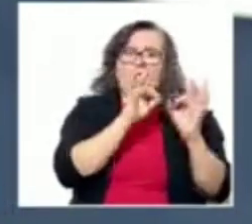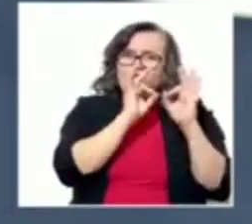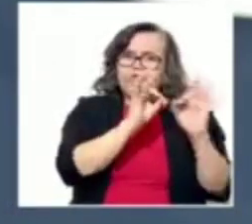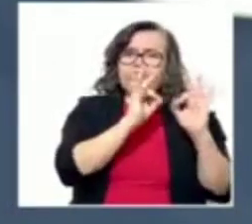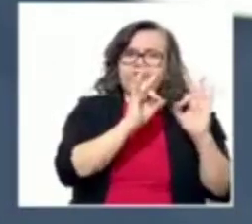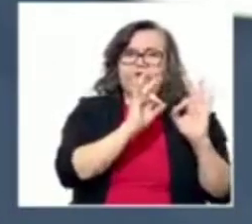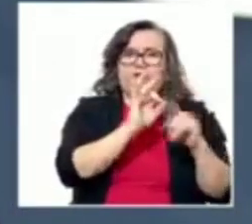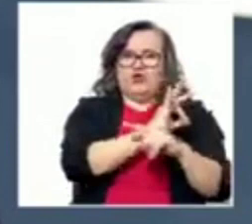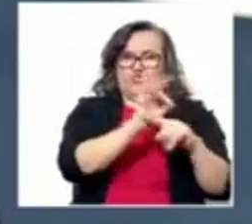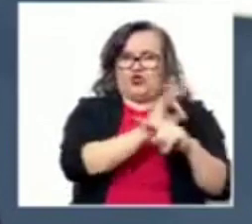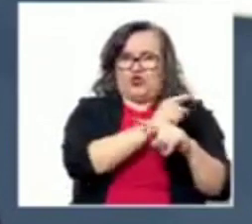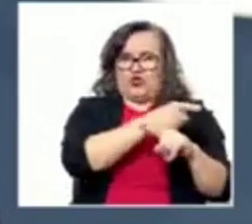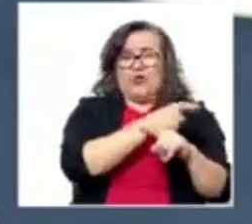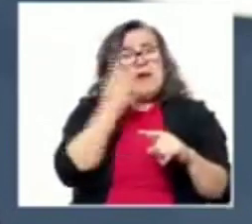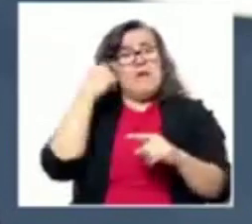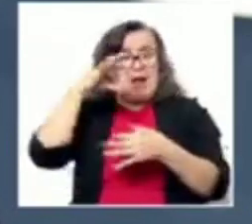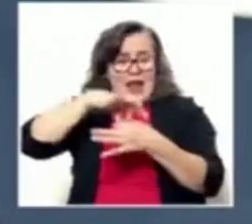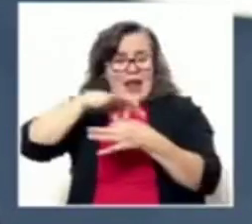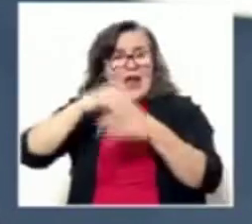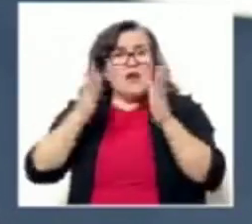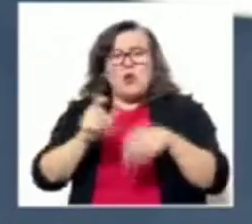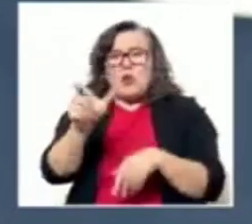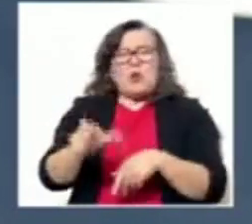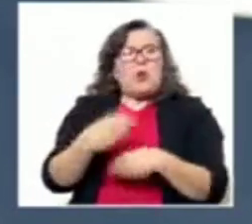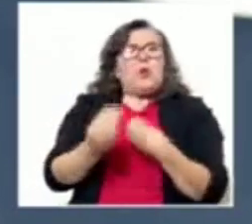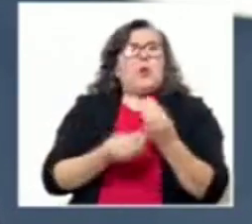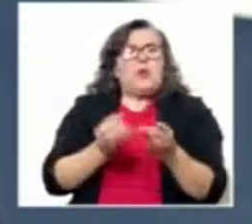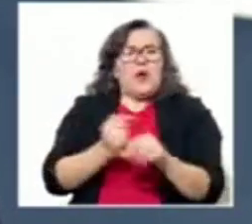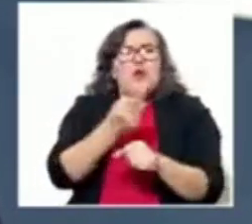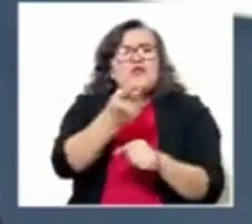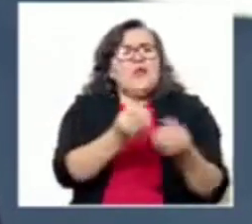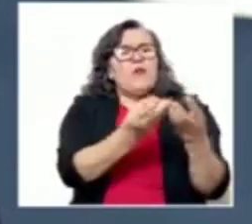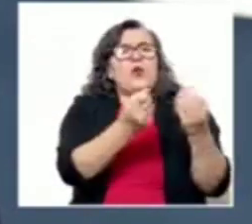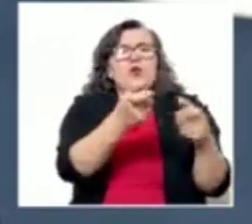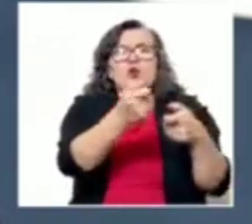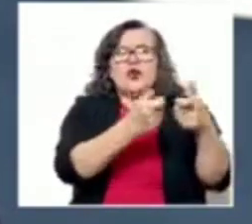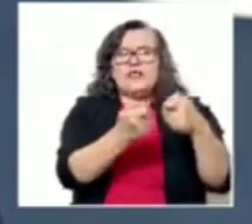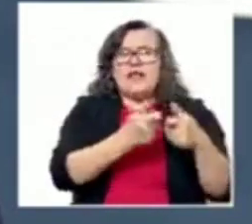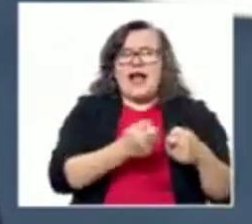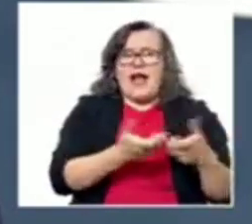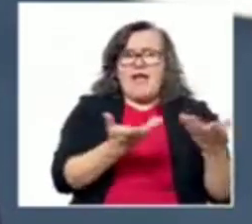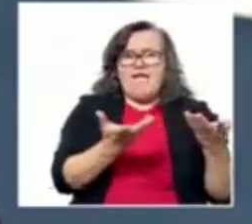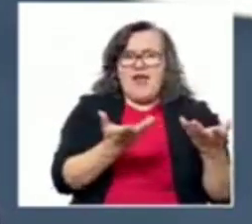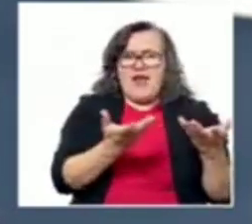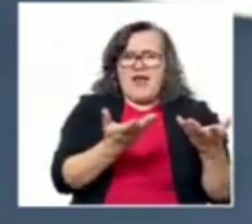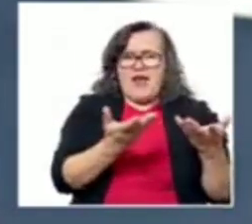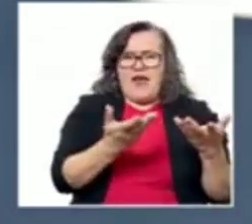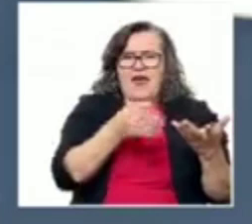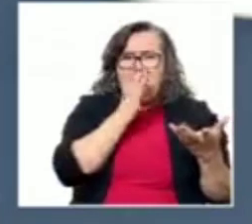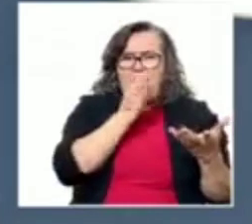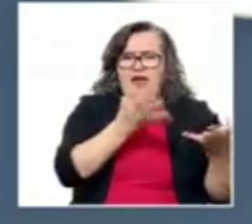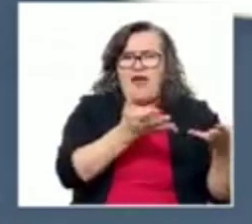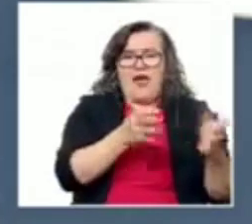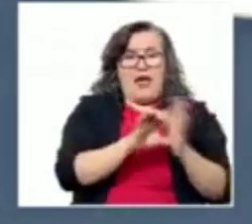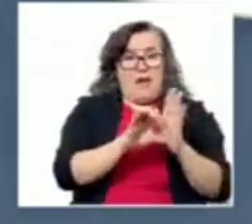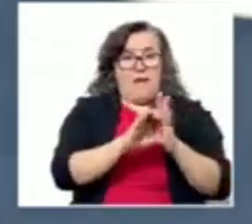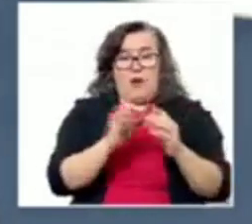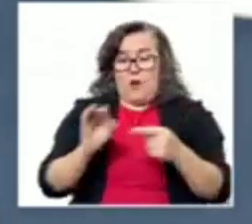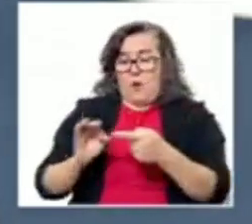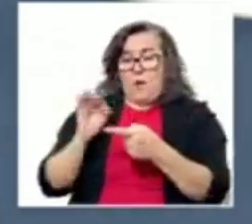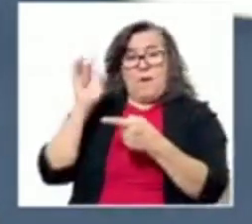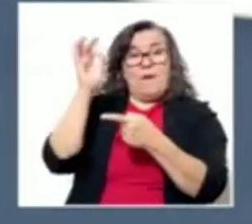Y tal vez para el agricultor, ¿qué hace esto? Usted, productor de café, por ejemplo, vamos a poder en el próximo